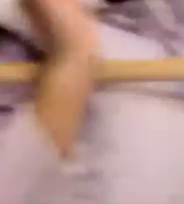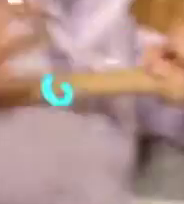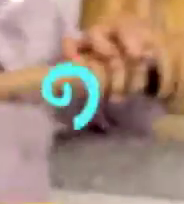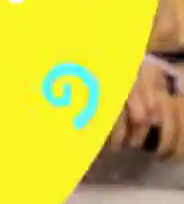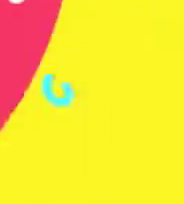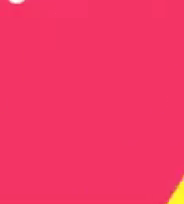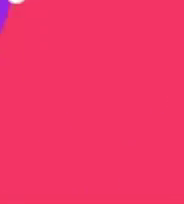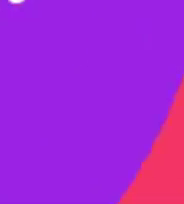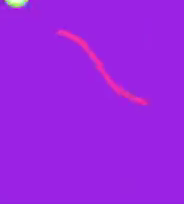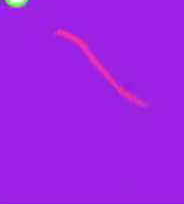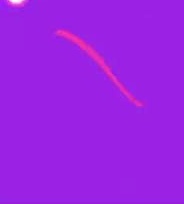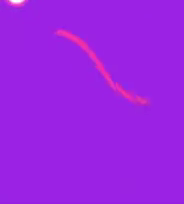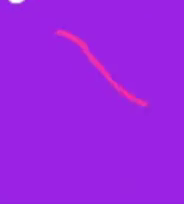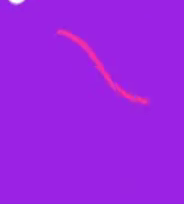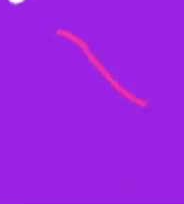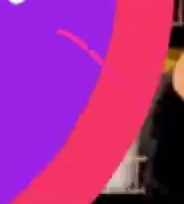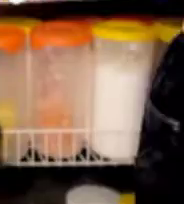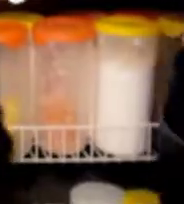Mi, Acá.